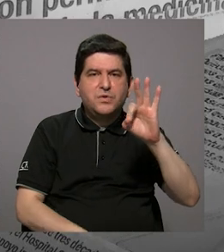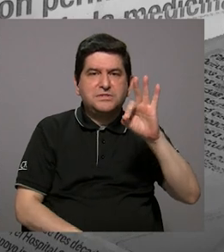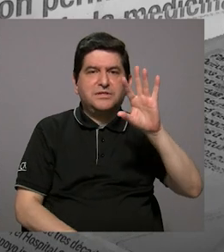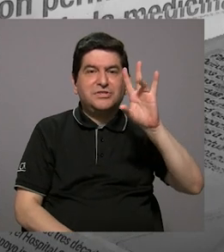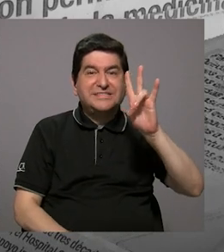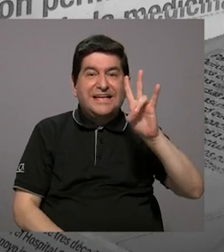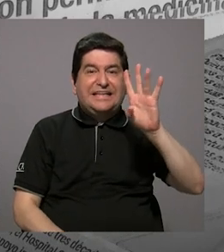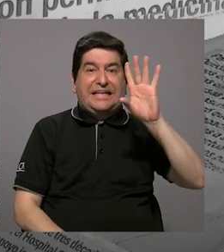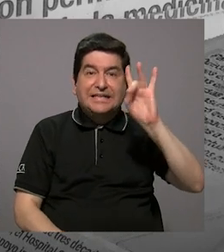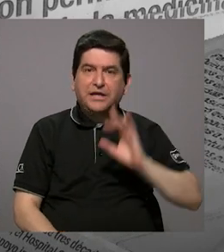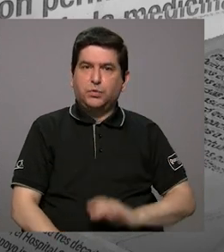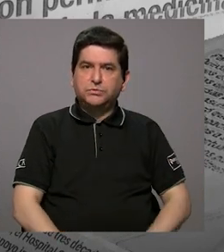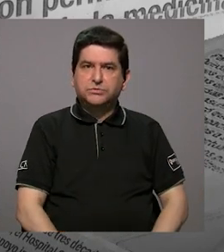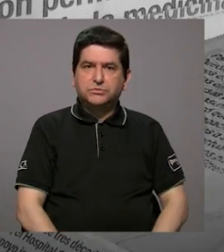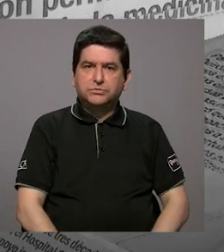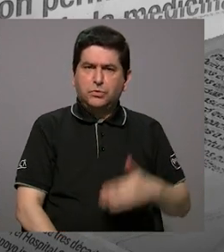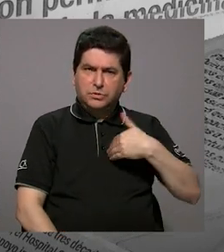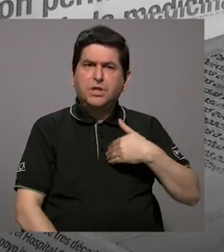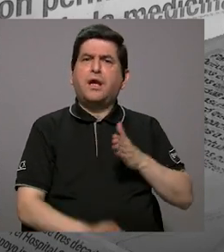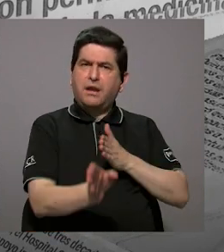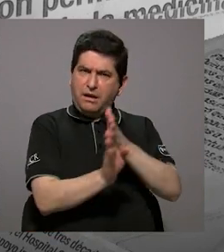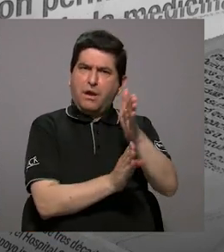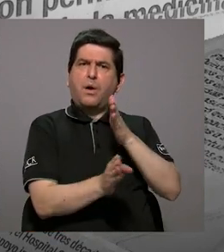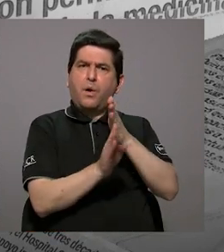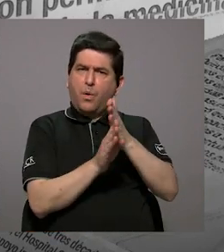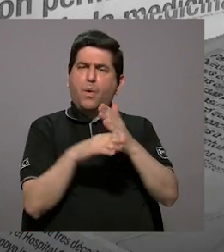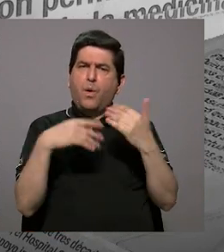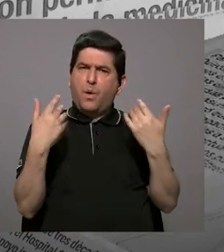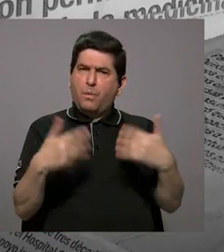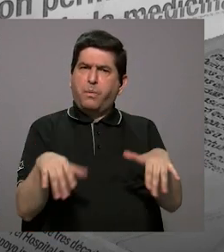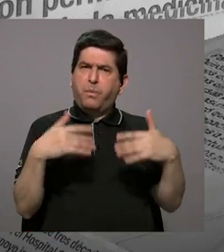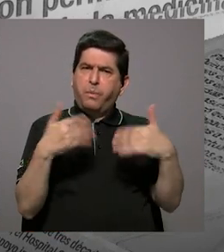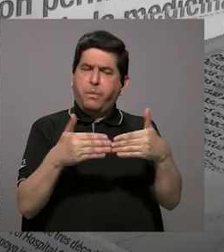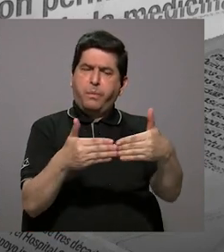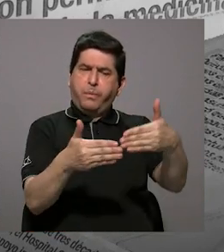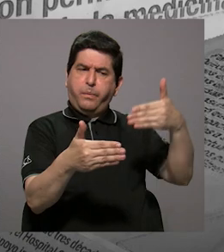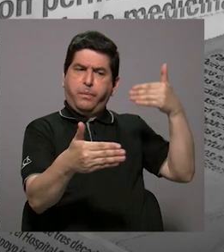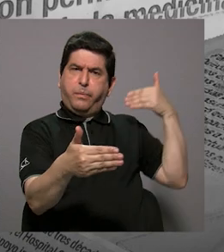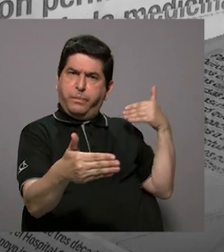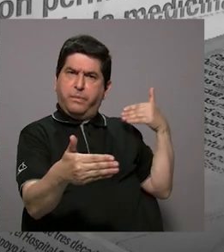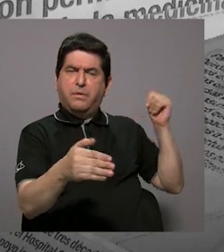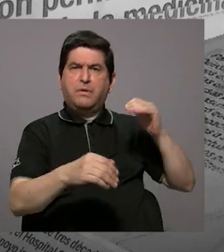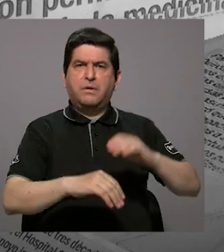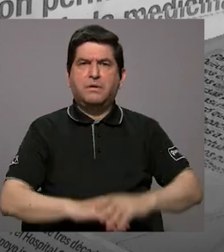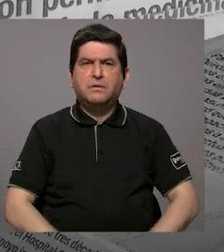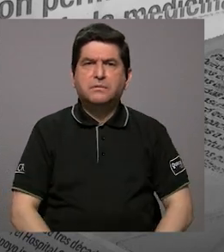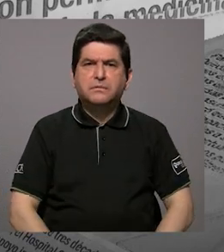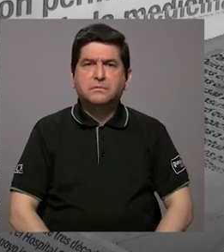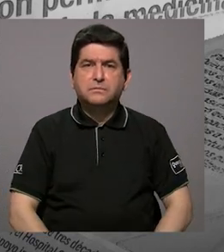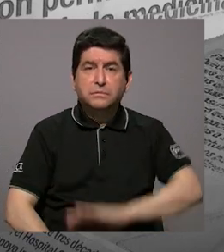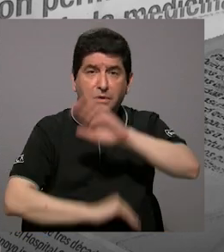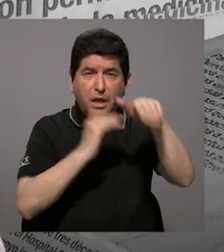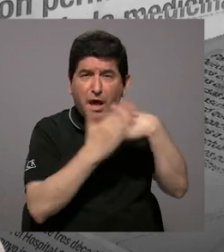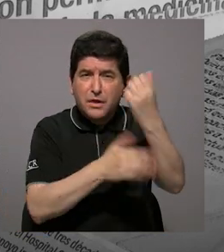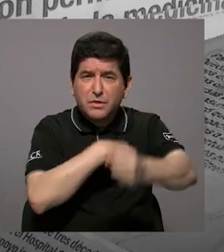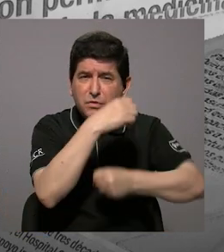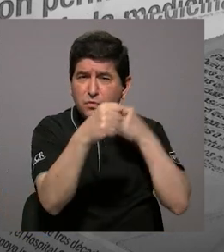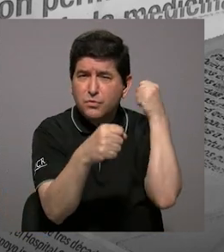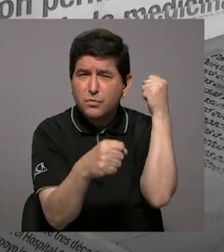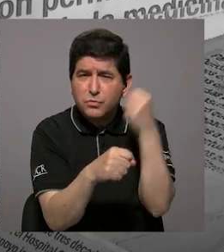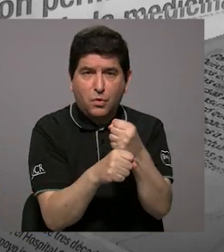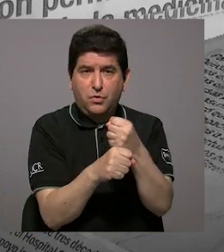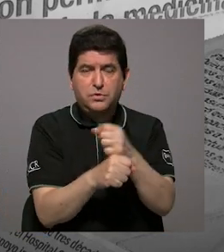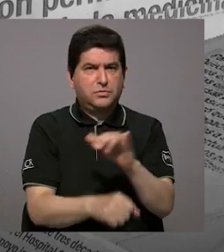1978. Correcto. O sea, tiene una trayectoria bastante extensa. Durante todos